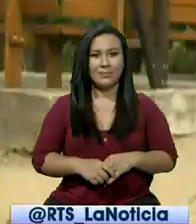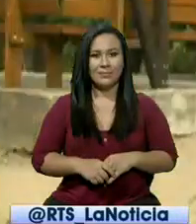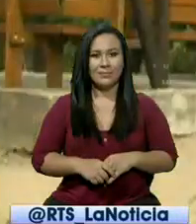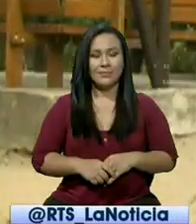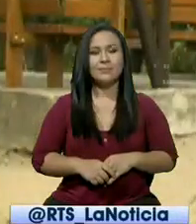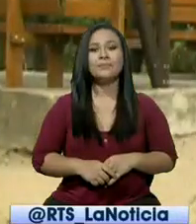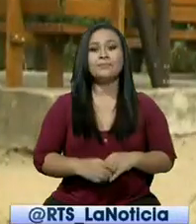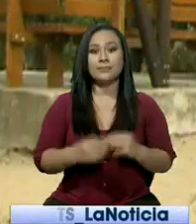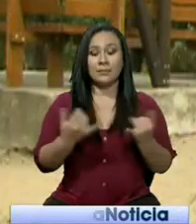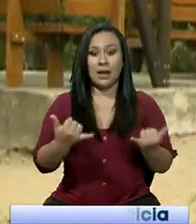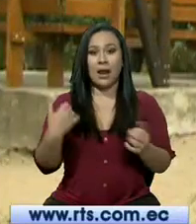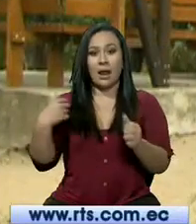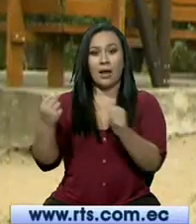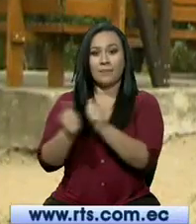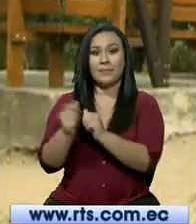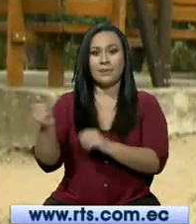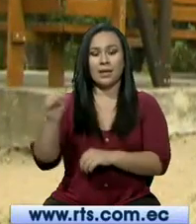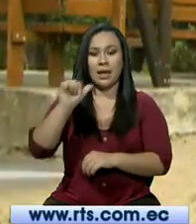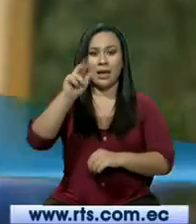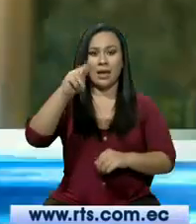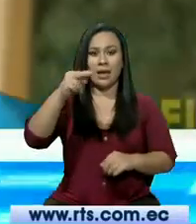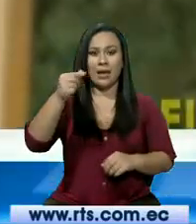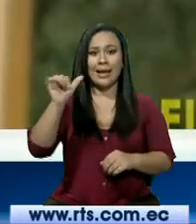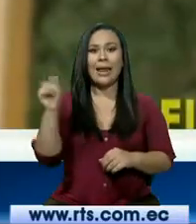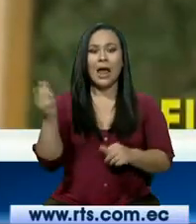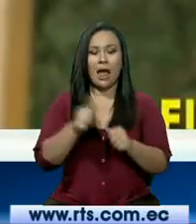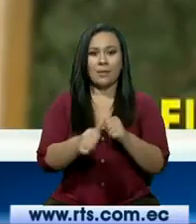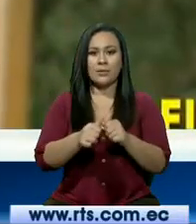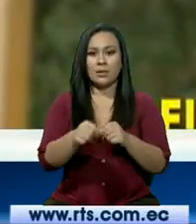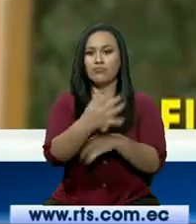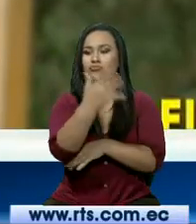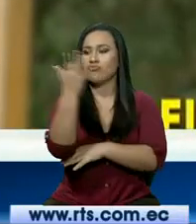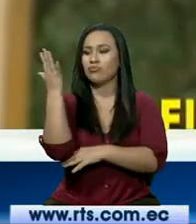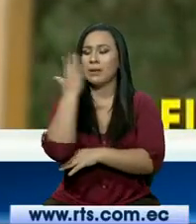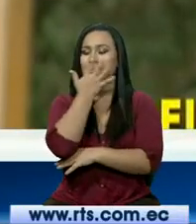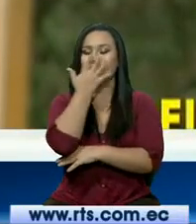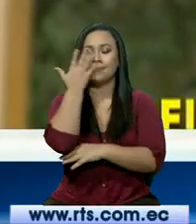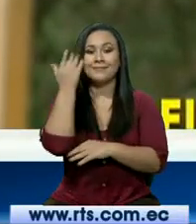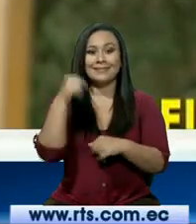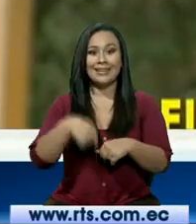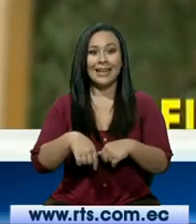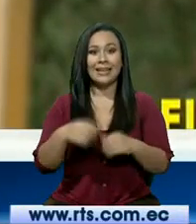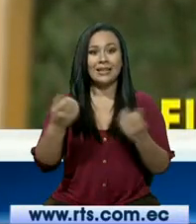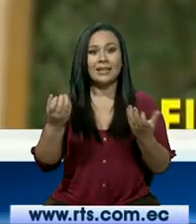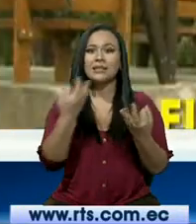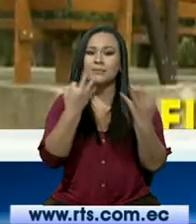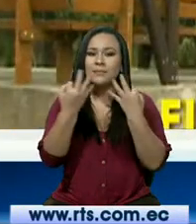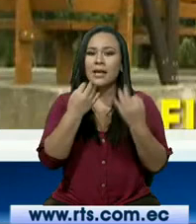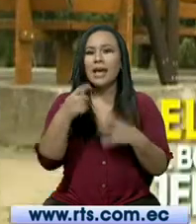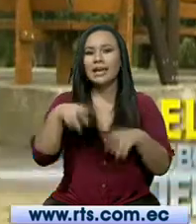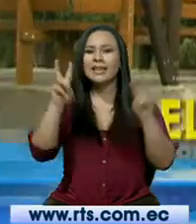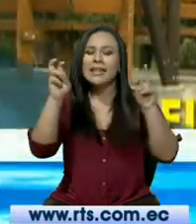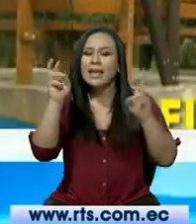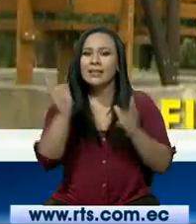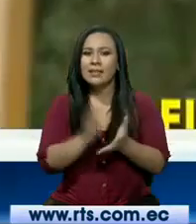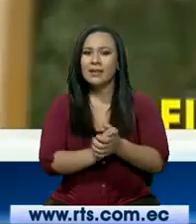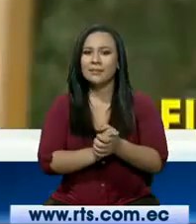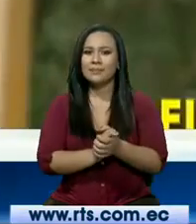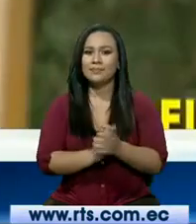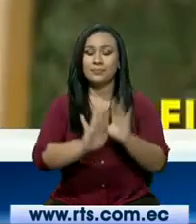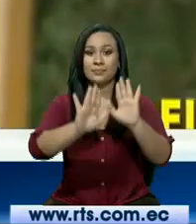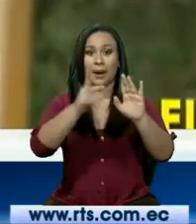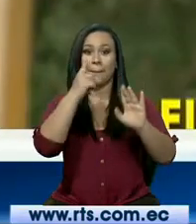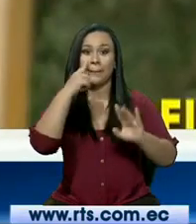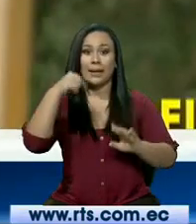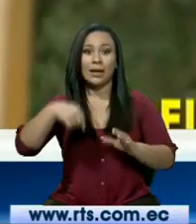Y está conmigo Ángel Orellana, que es administrador del único bosque seco andino, y nos va a contar qué es lo que tiene este bosque. Bienvenido. Bueno,